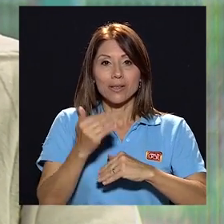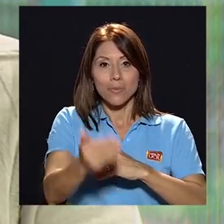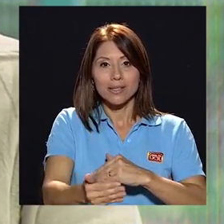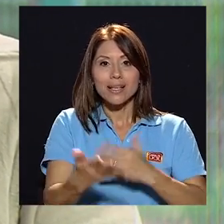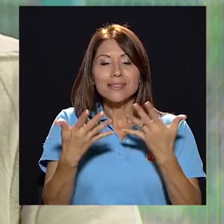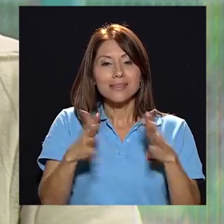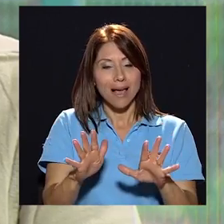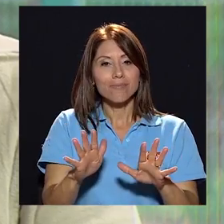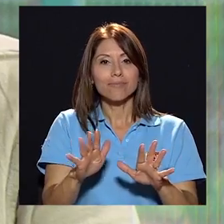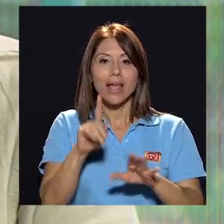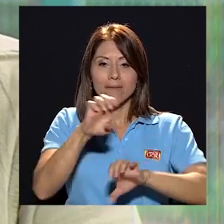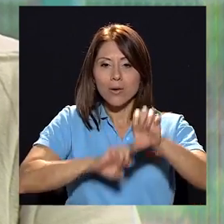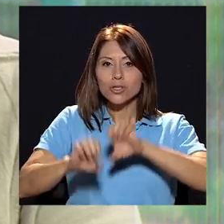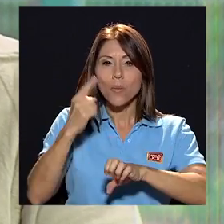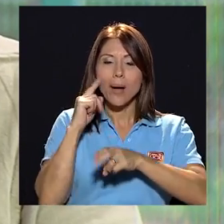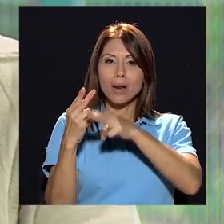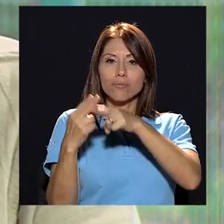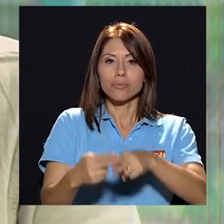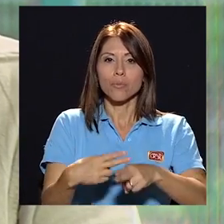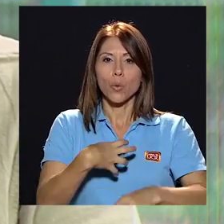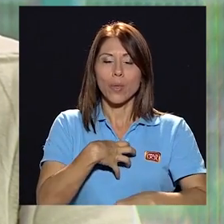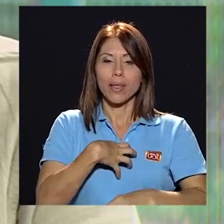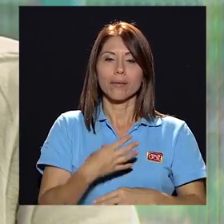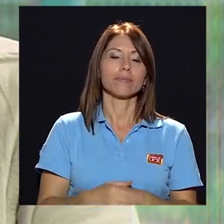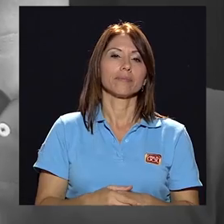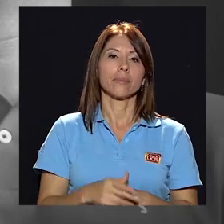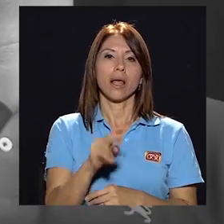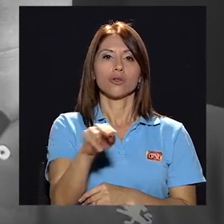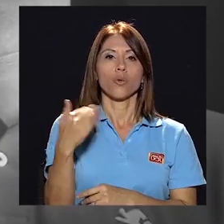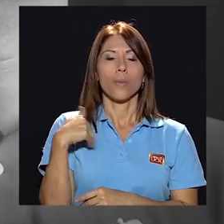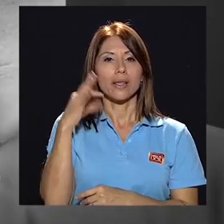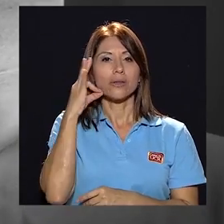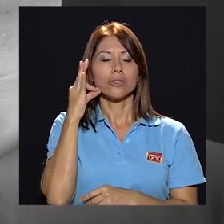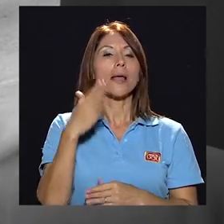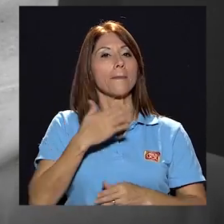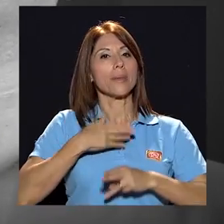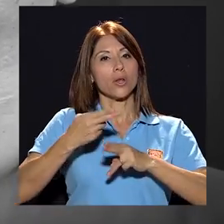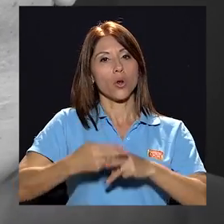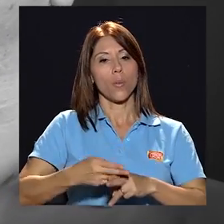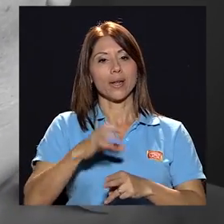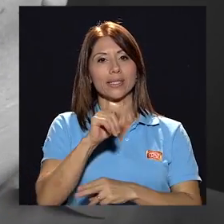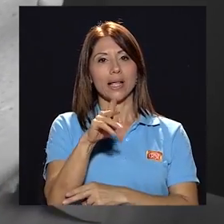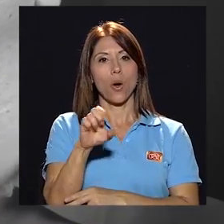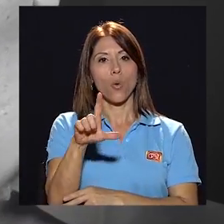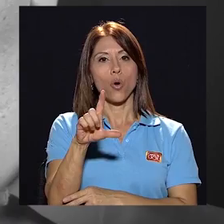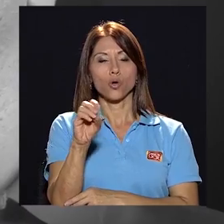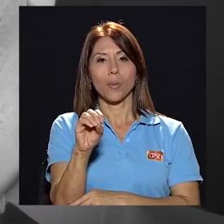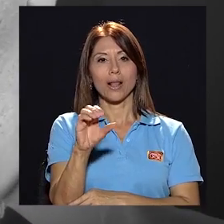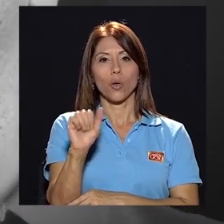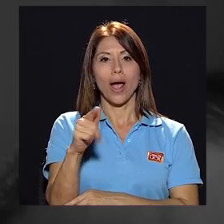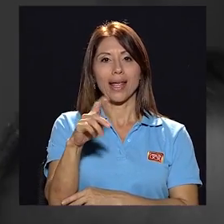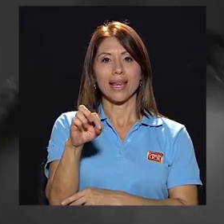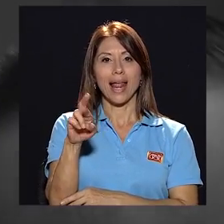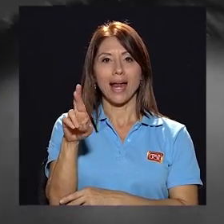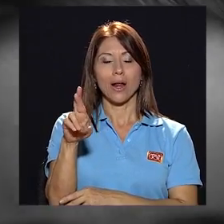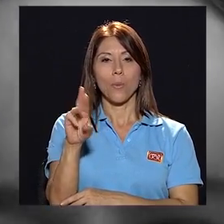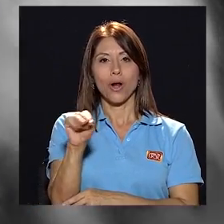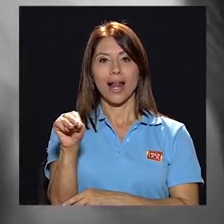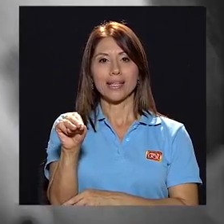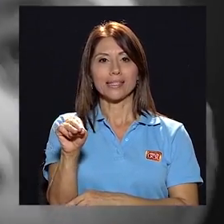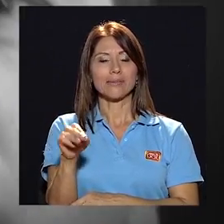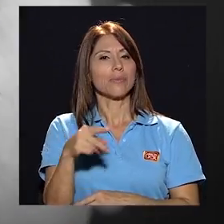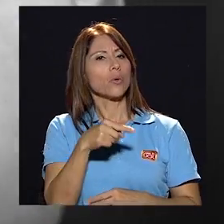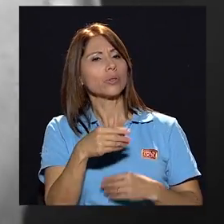realmente hay una evaluación para darle propiedad a los compañeros y compañeras. Mi nombre es Saúl Osvaldo Aguilar Morales. ¿Usted usa ese segundo nombre?